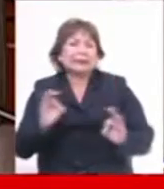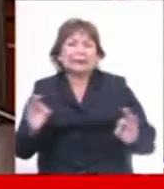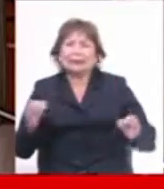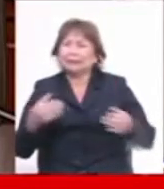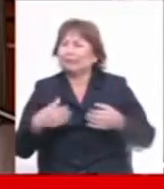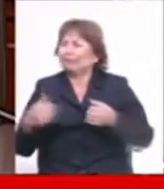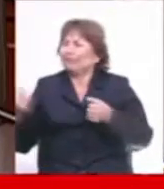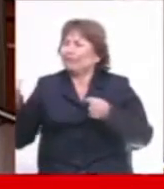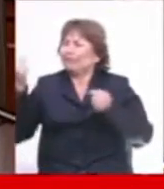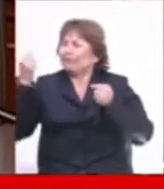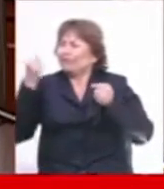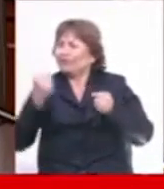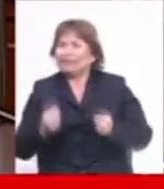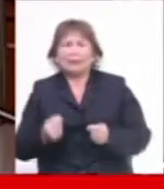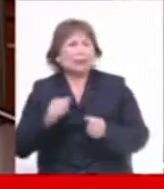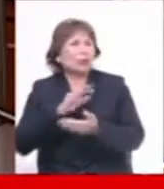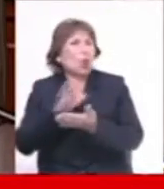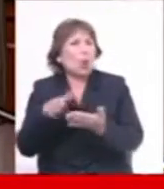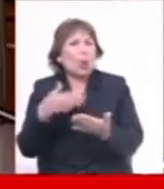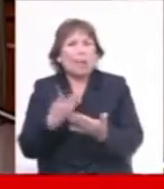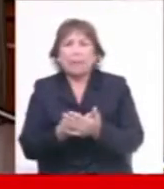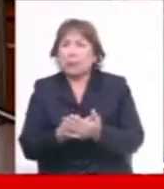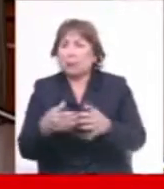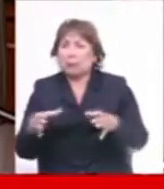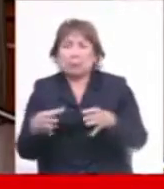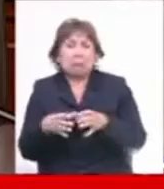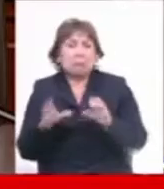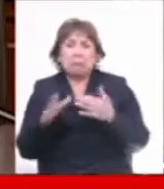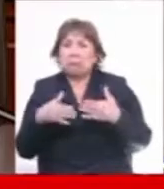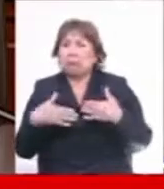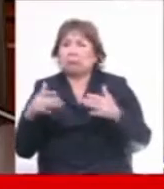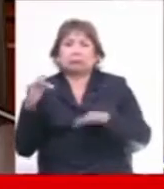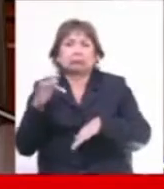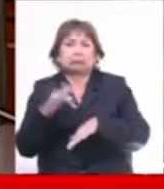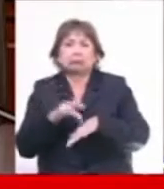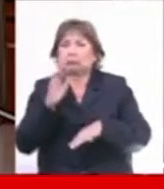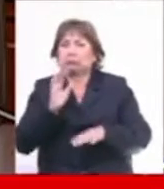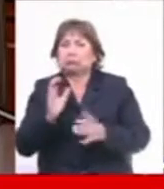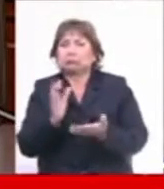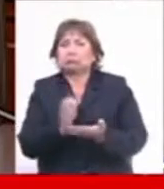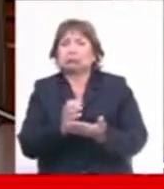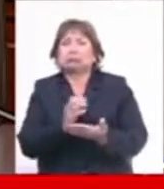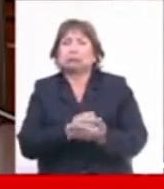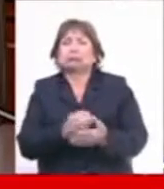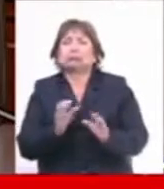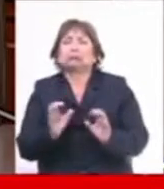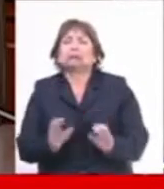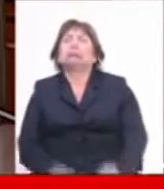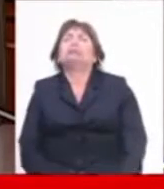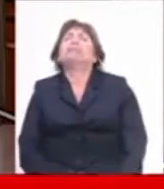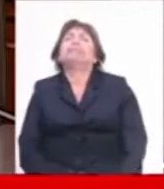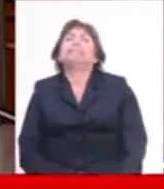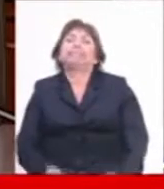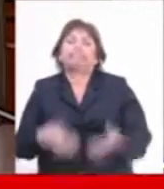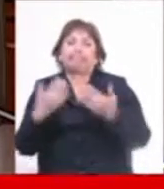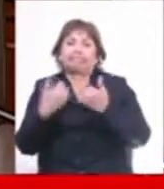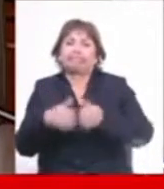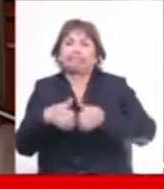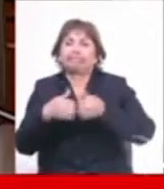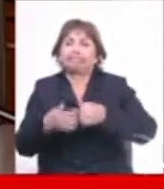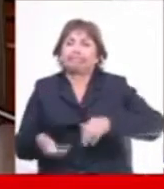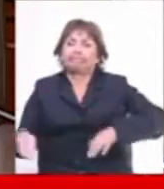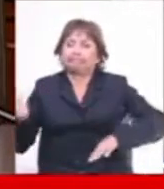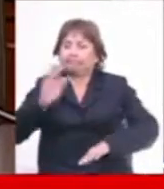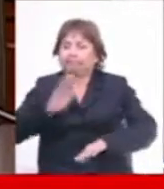el poder que tenemos aquí como Congreso, podemos tocar un contrato. Es decir, la empresa está por